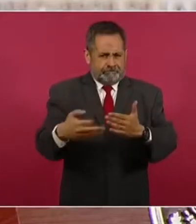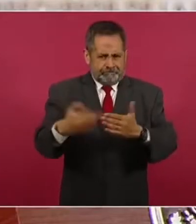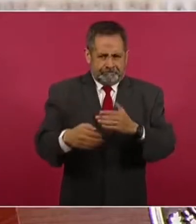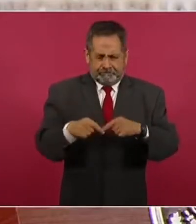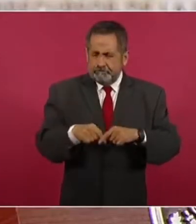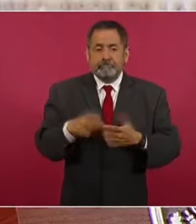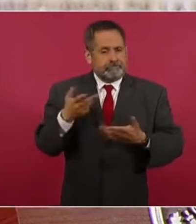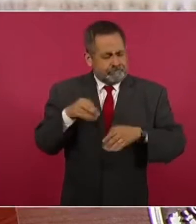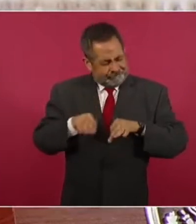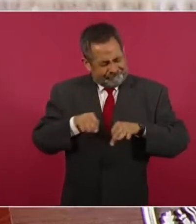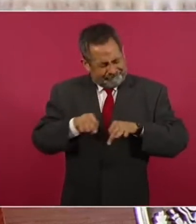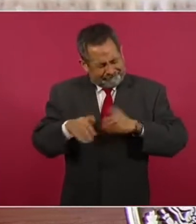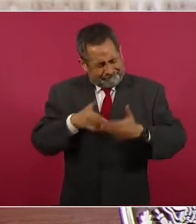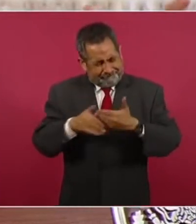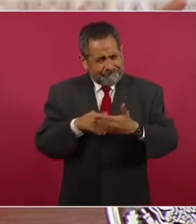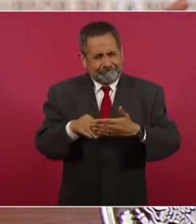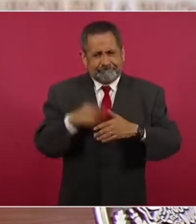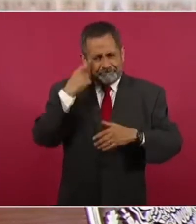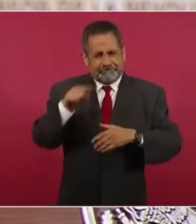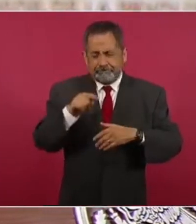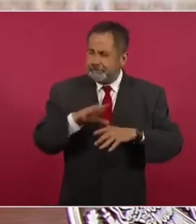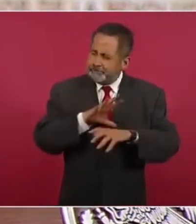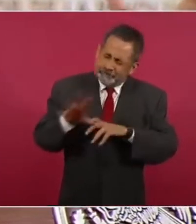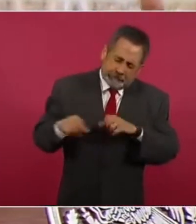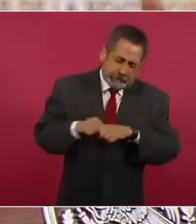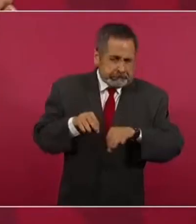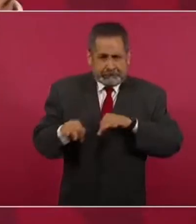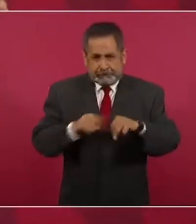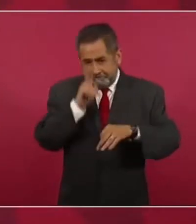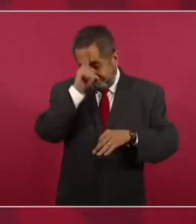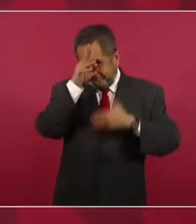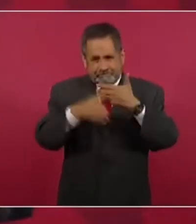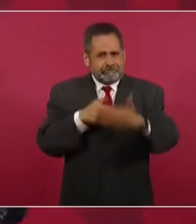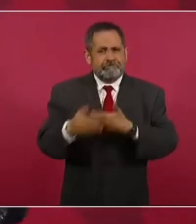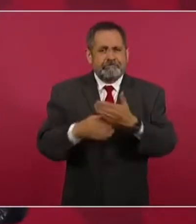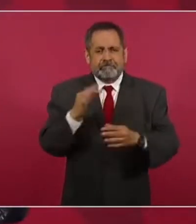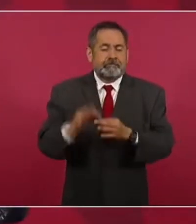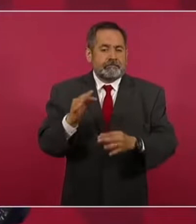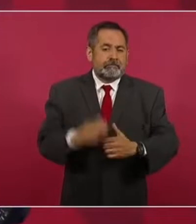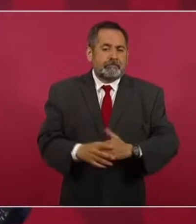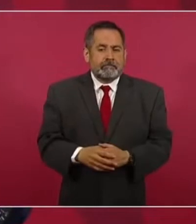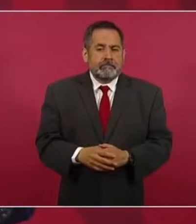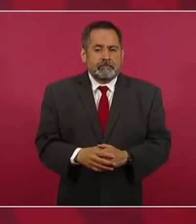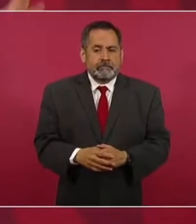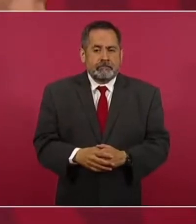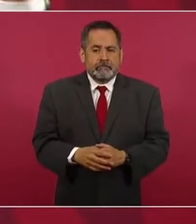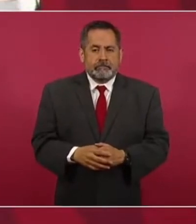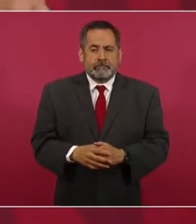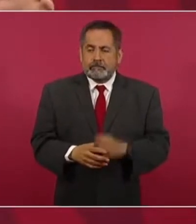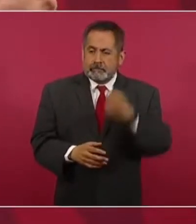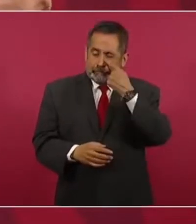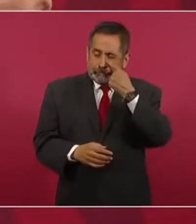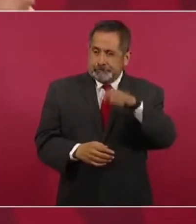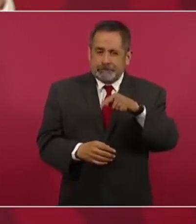con todo, con este propósito. Ya está la